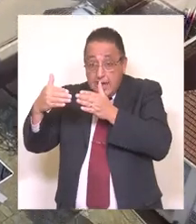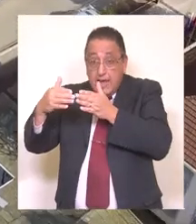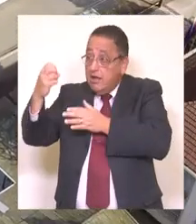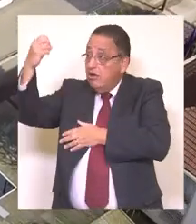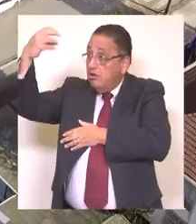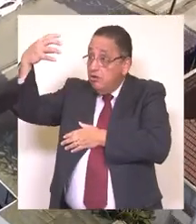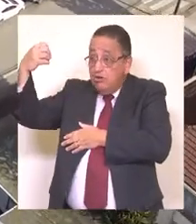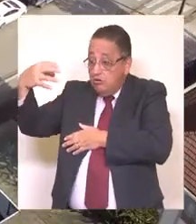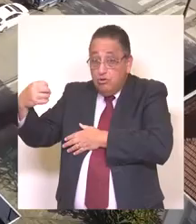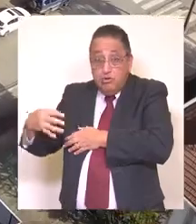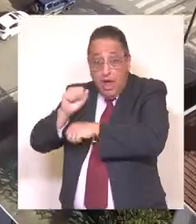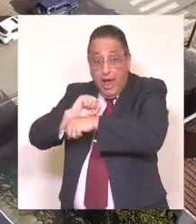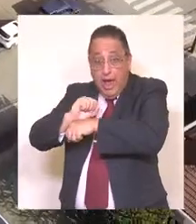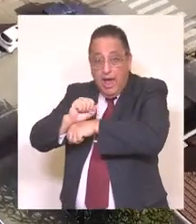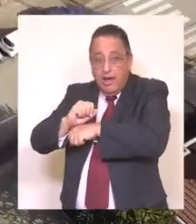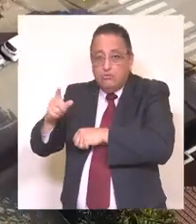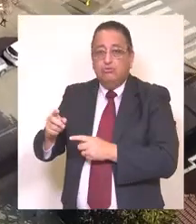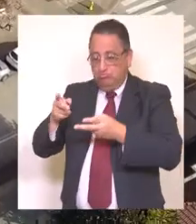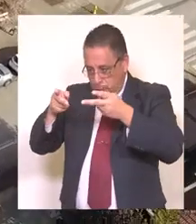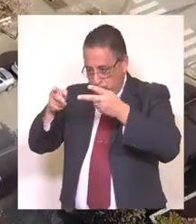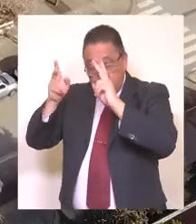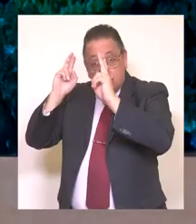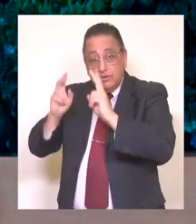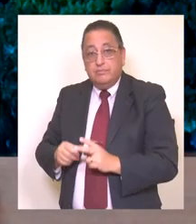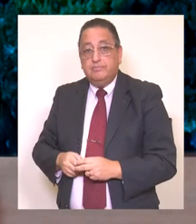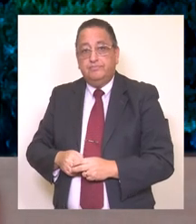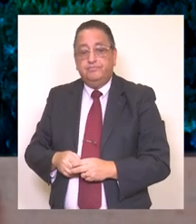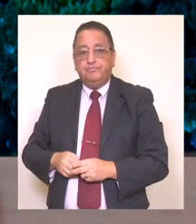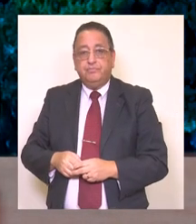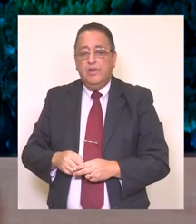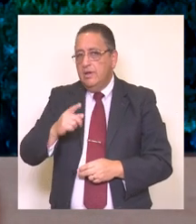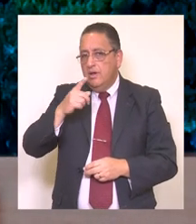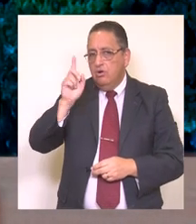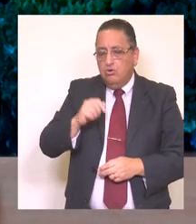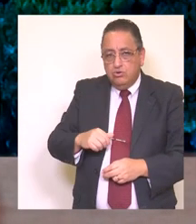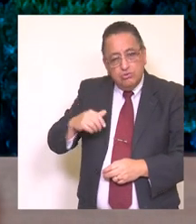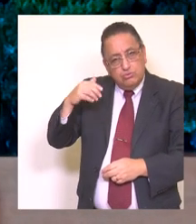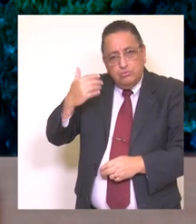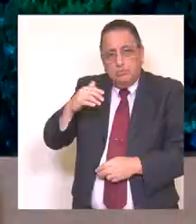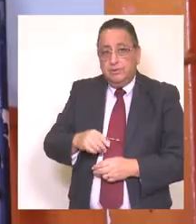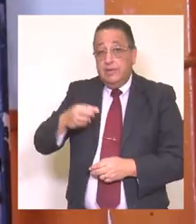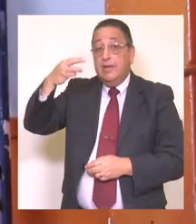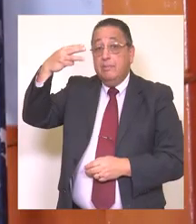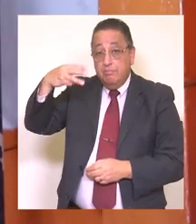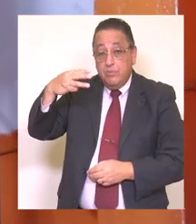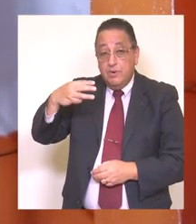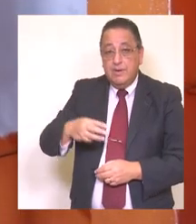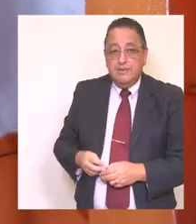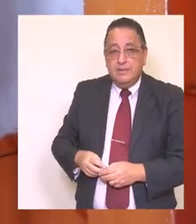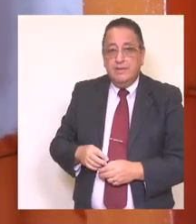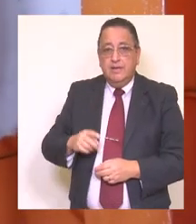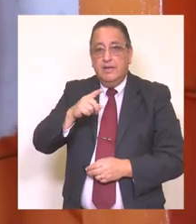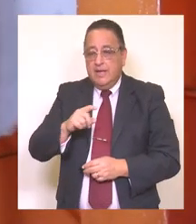congestión en nuestra comuna. Otro ámbito de acción de nuestra Municipalidad se realiza a través de la Dirección de Obras